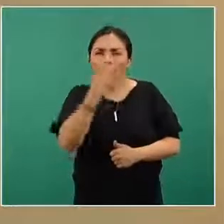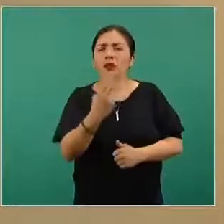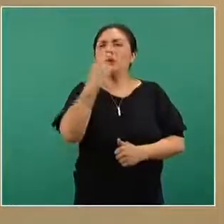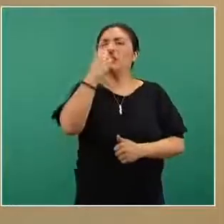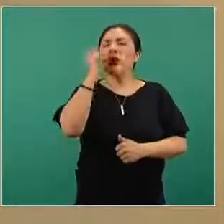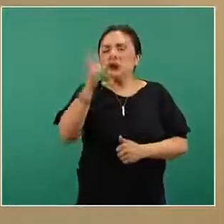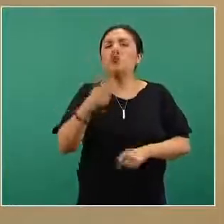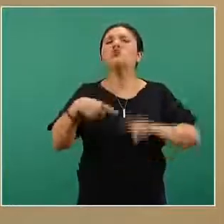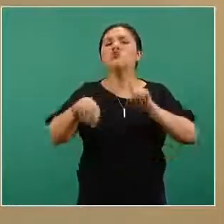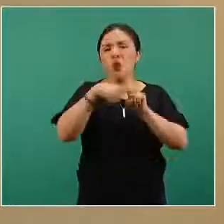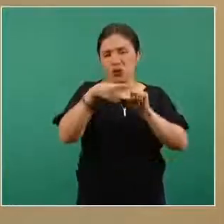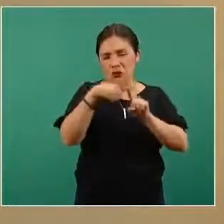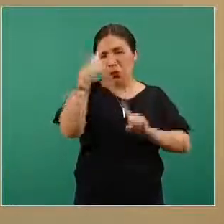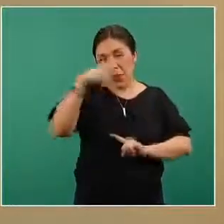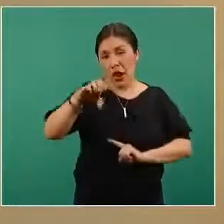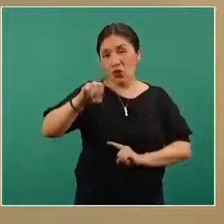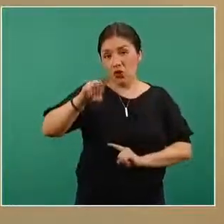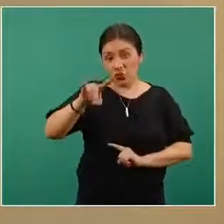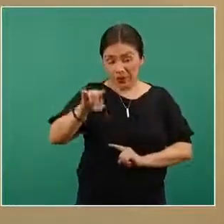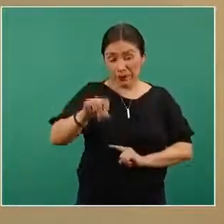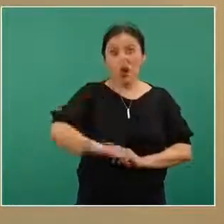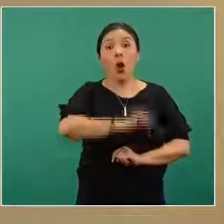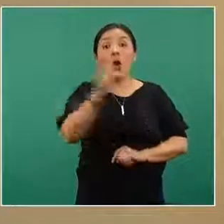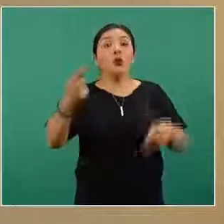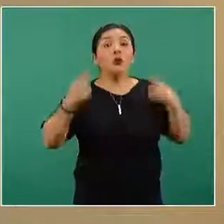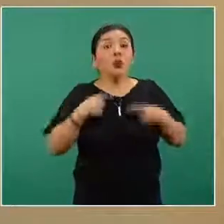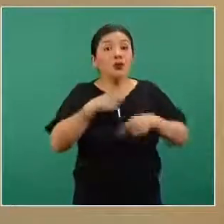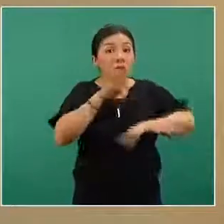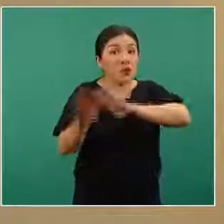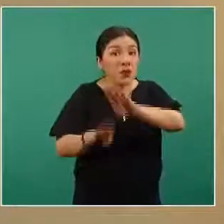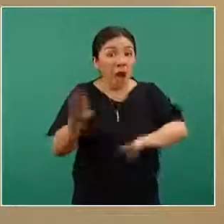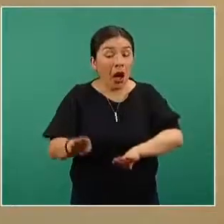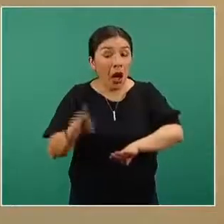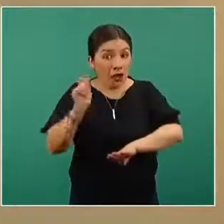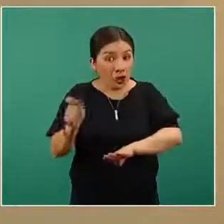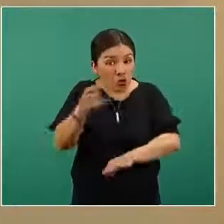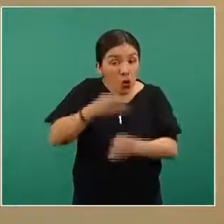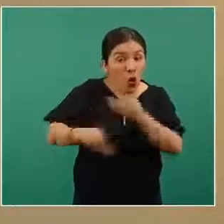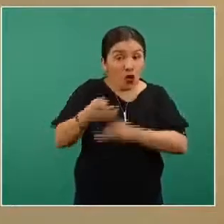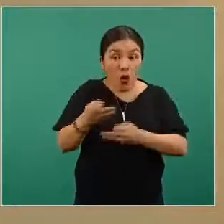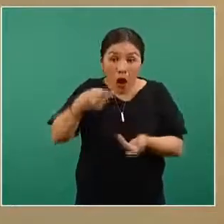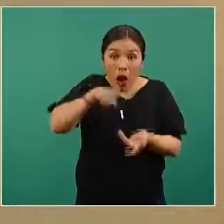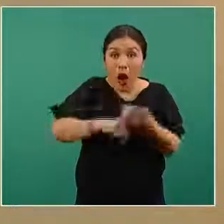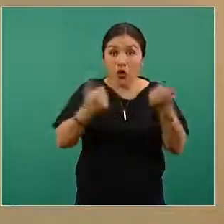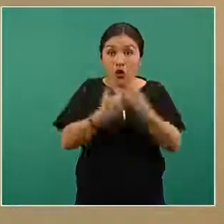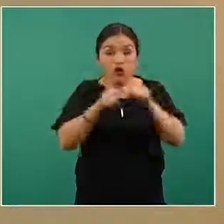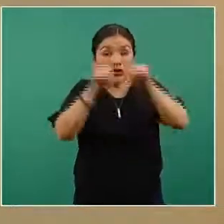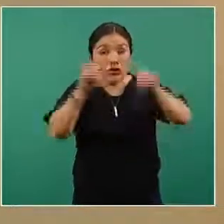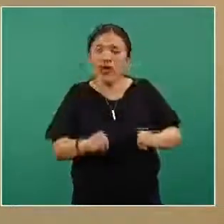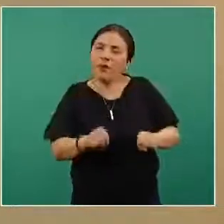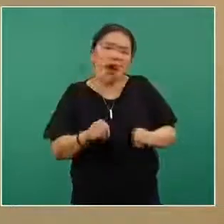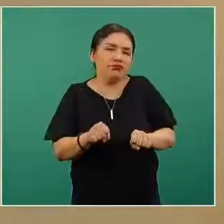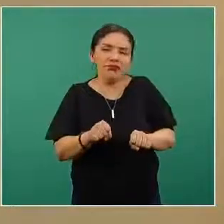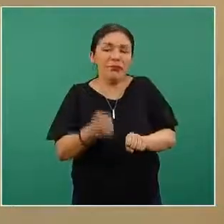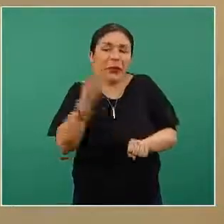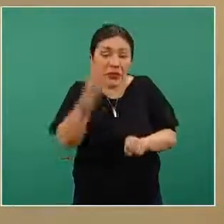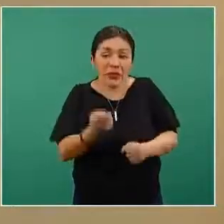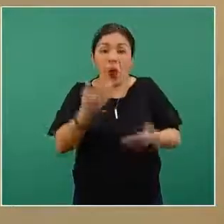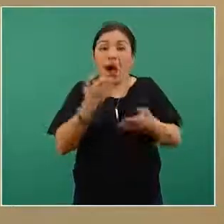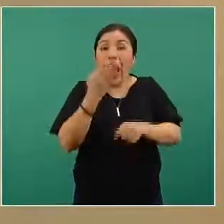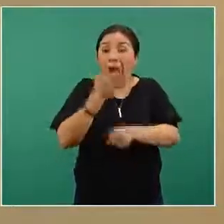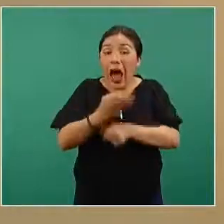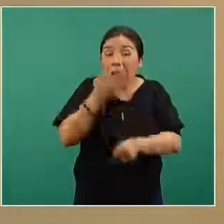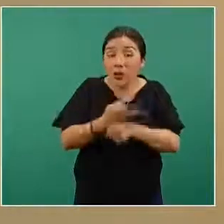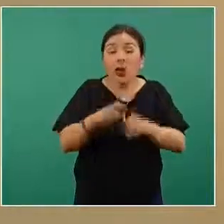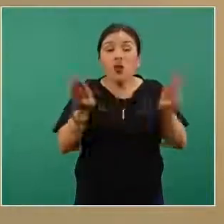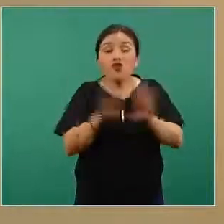Las defunciones en particular no entran necesariamente de forma automática al sistema. Entonces, actualmente, de acuerdo a